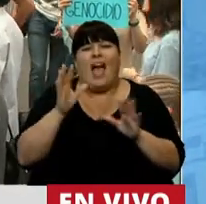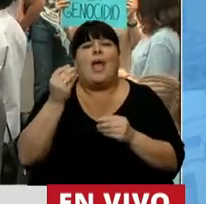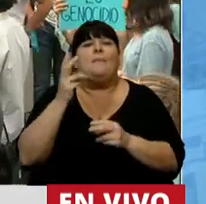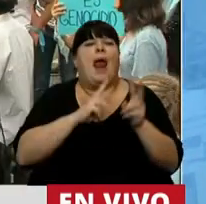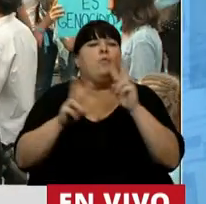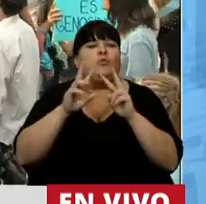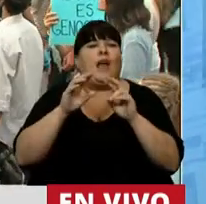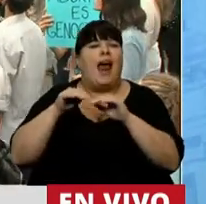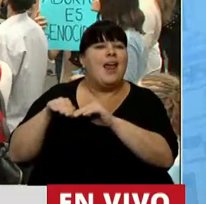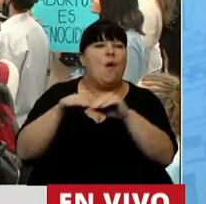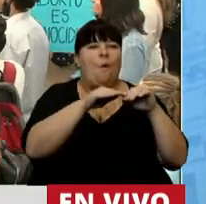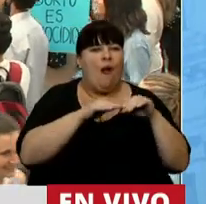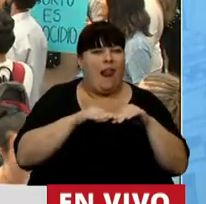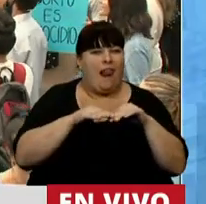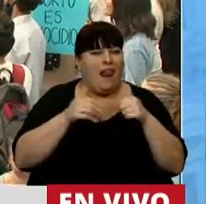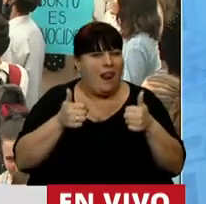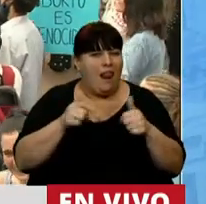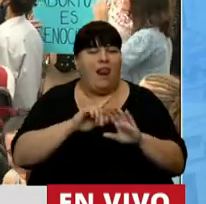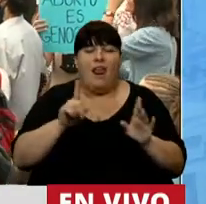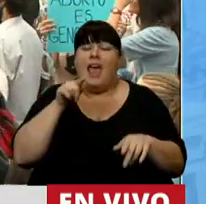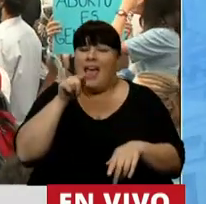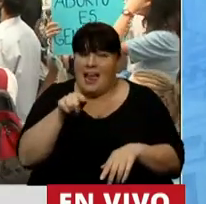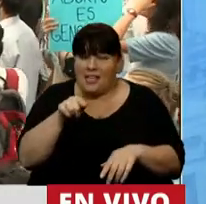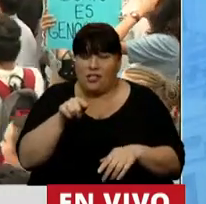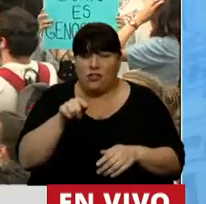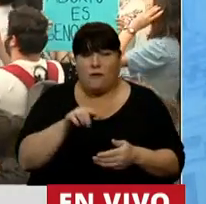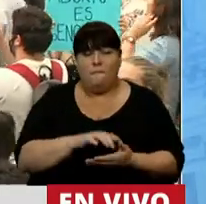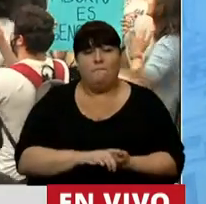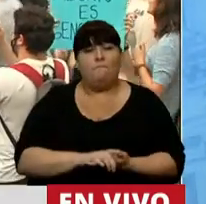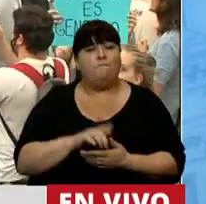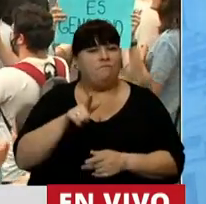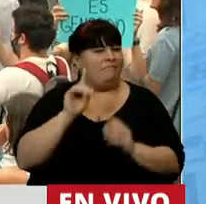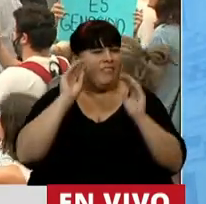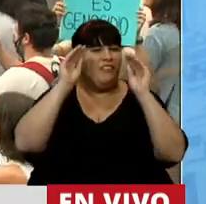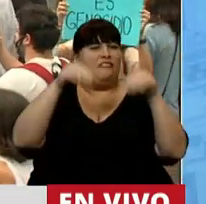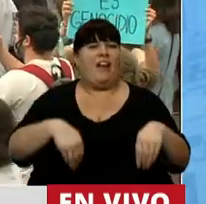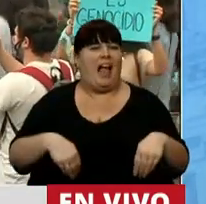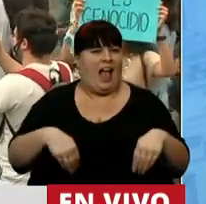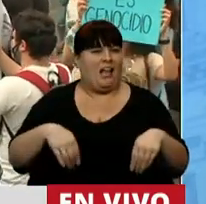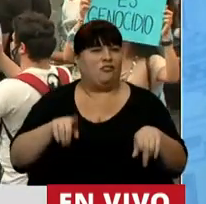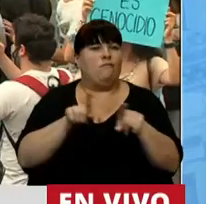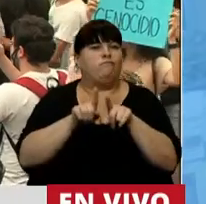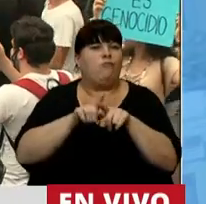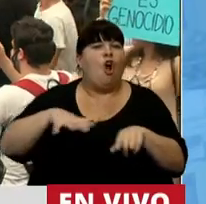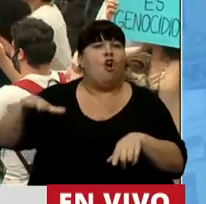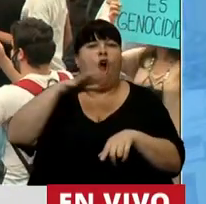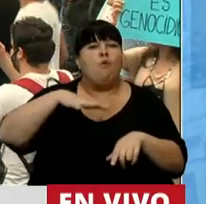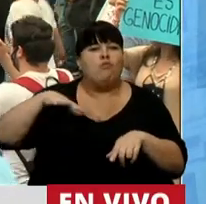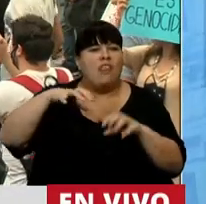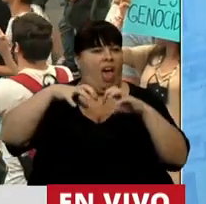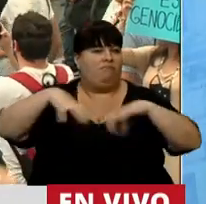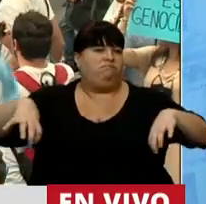búsqueda del bien común. Y eso, señores, es el fracaso y la ruptura de la comunidad